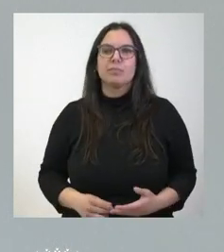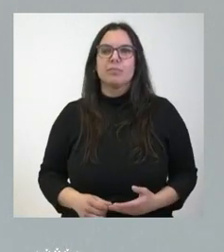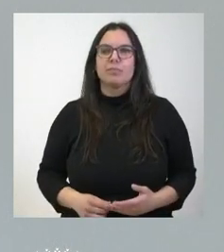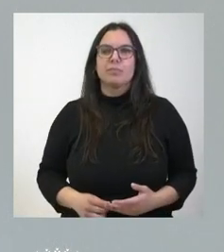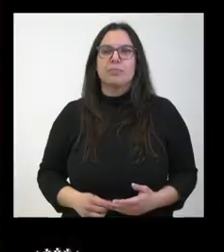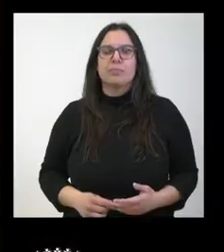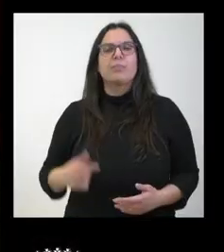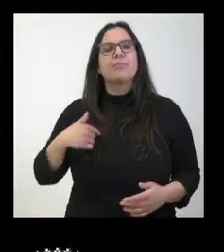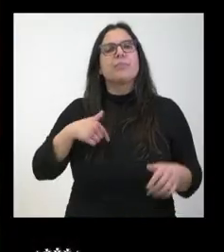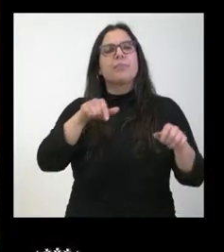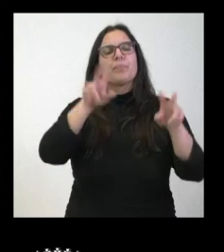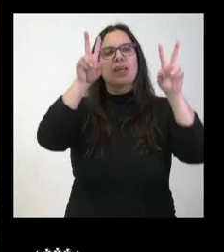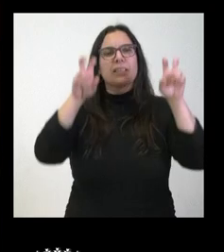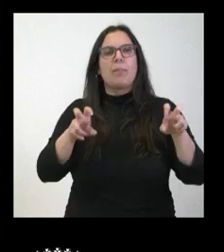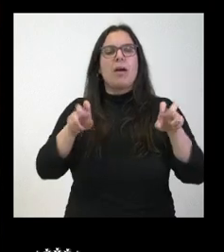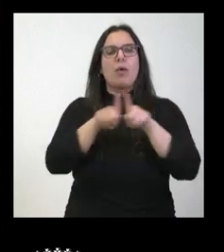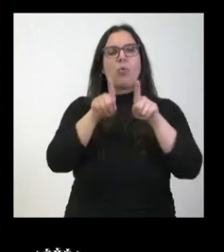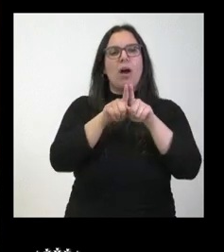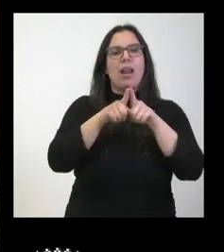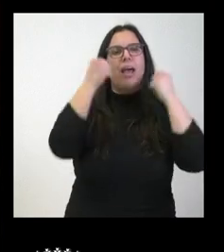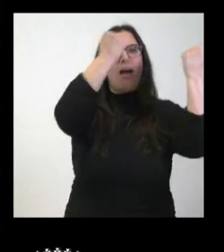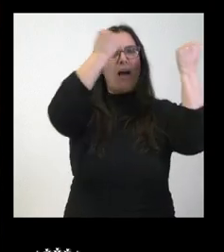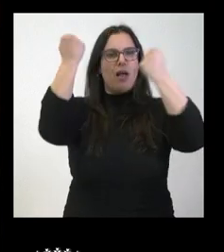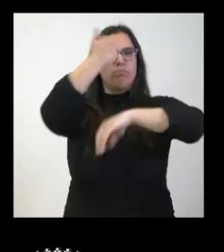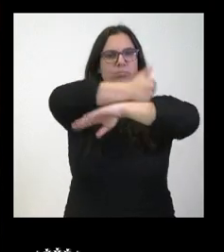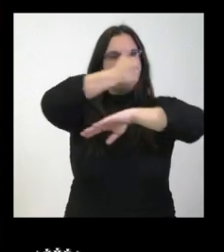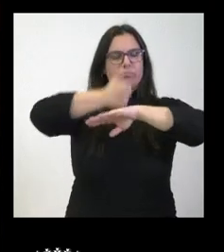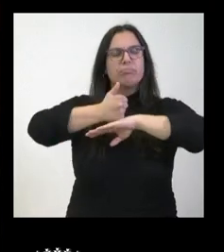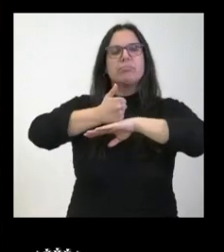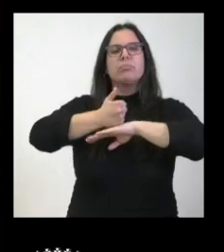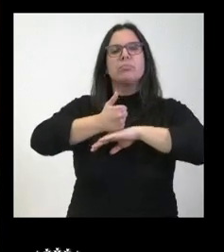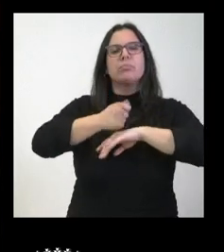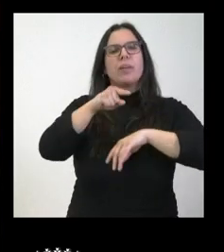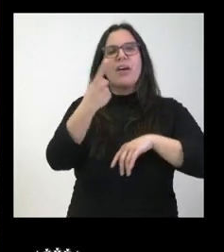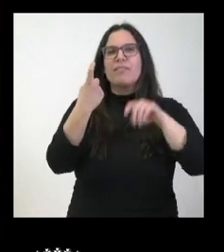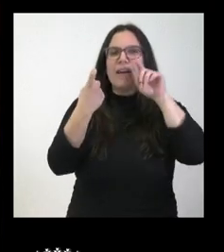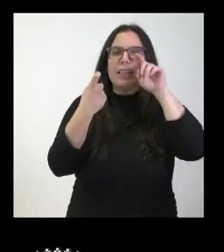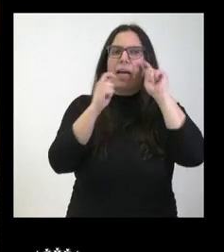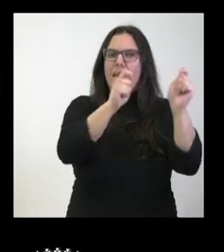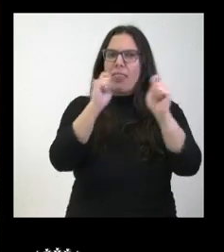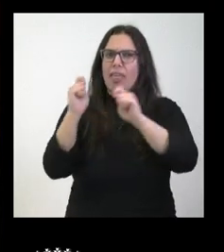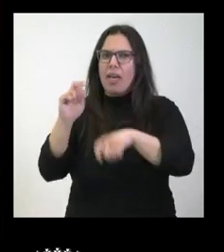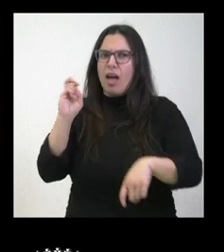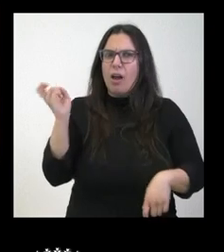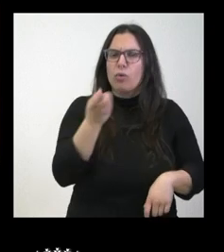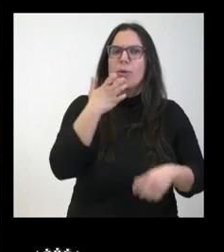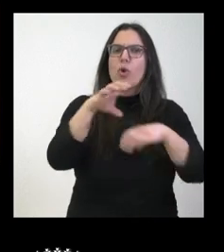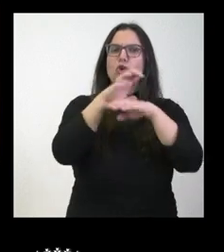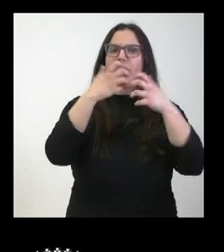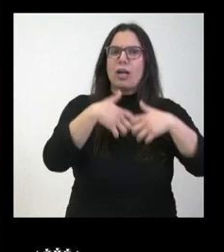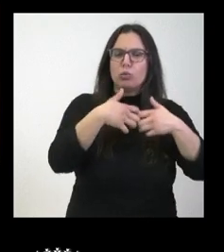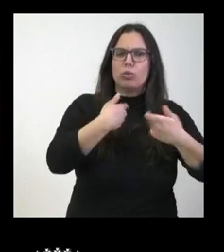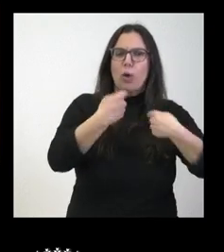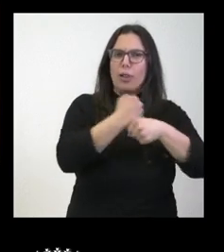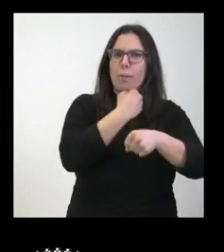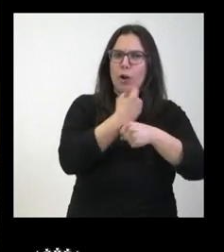Sí, en este apartado de altos cargos, tienen pendientes algunos nombramientos en la Consejería de Industria, Comercio y